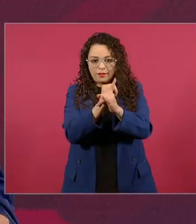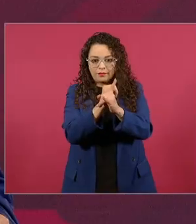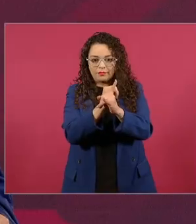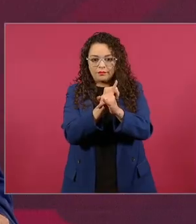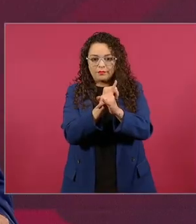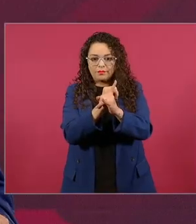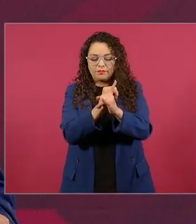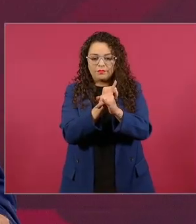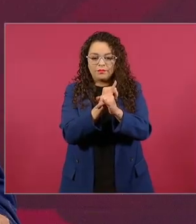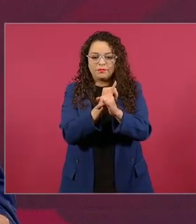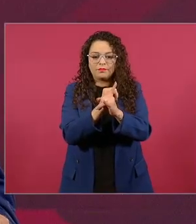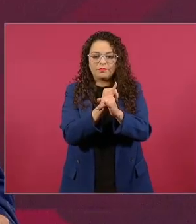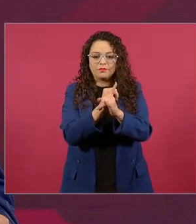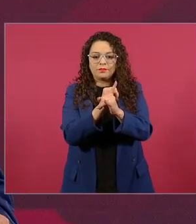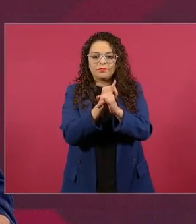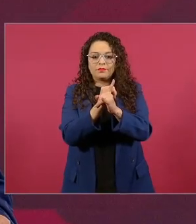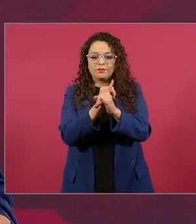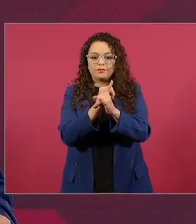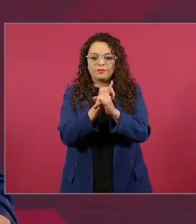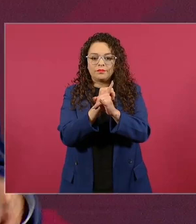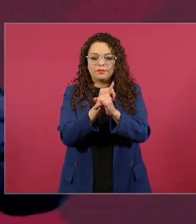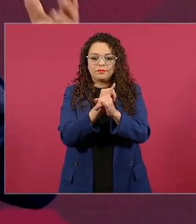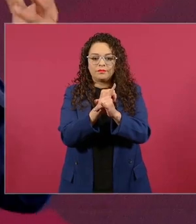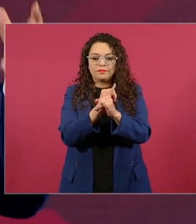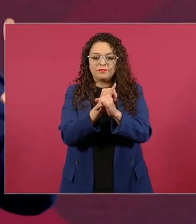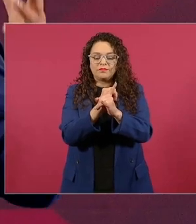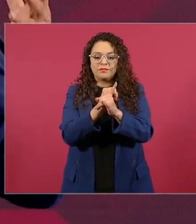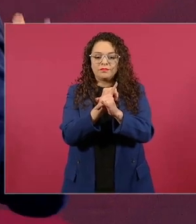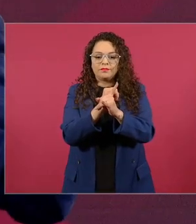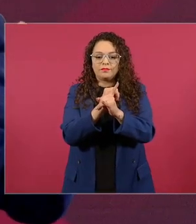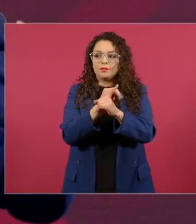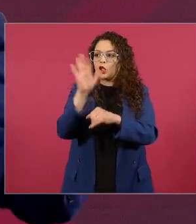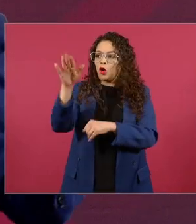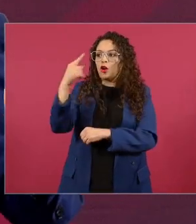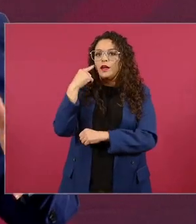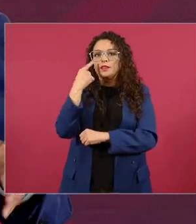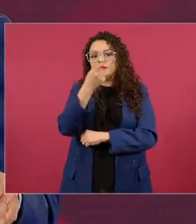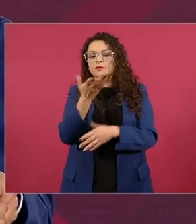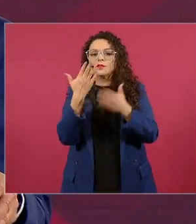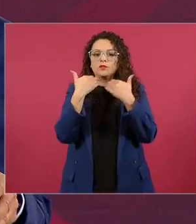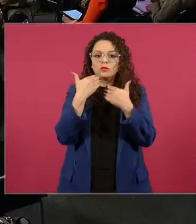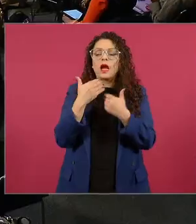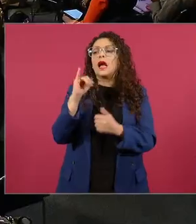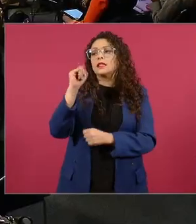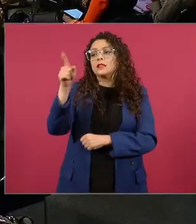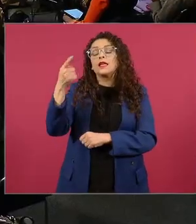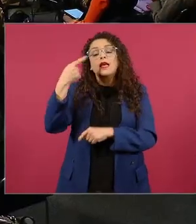y no hay no si es que se están montando las antenas